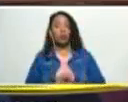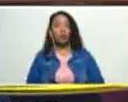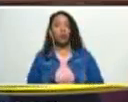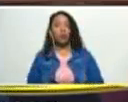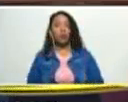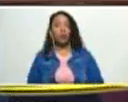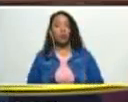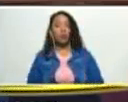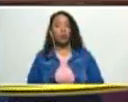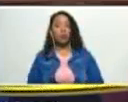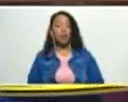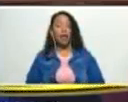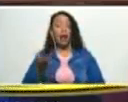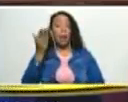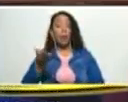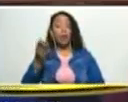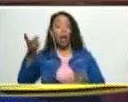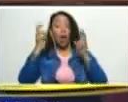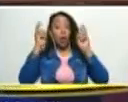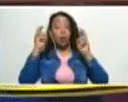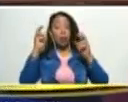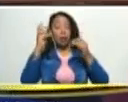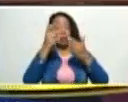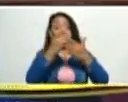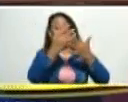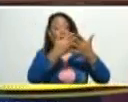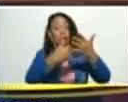la importancia de los temas se pierden de vista